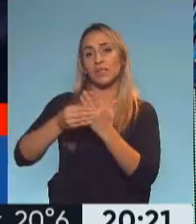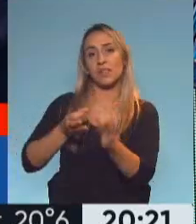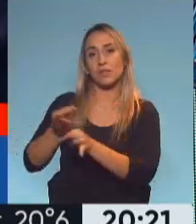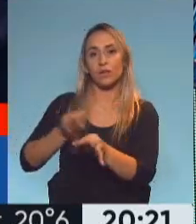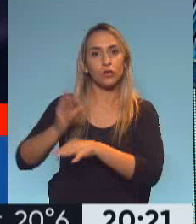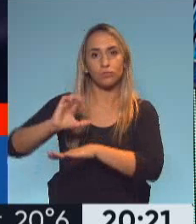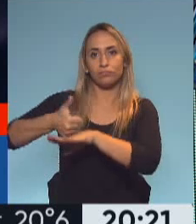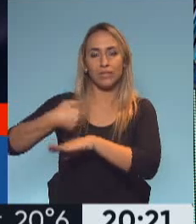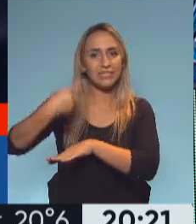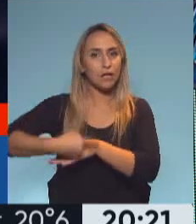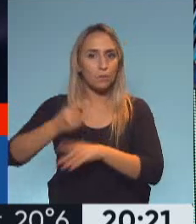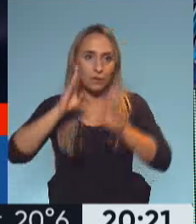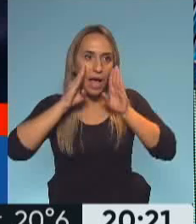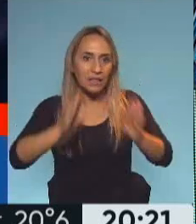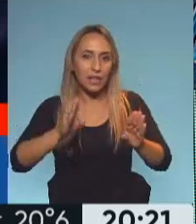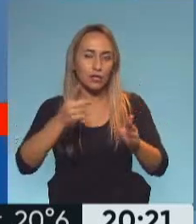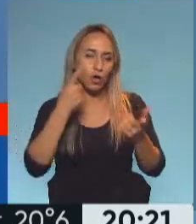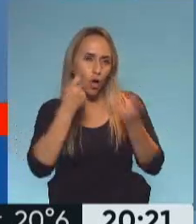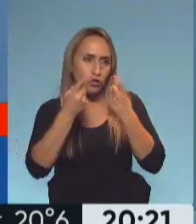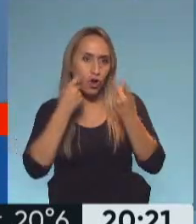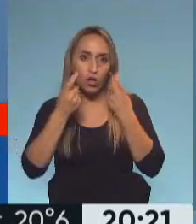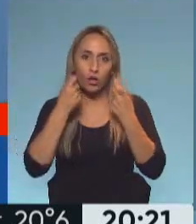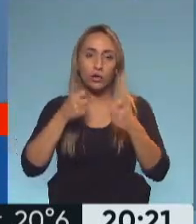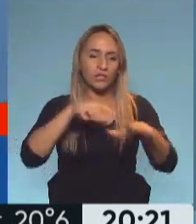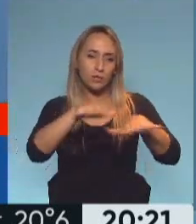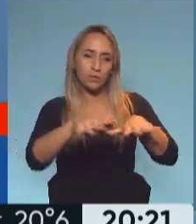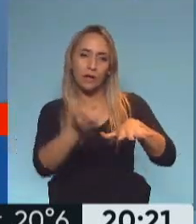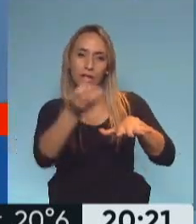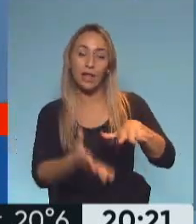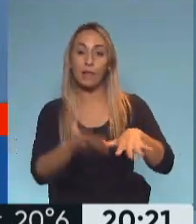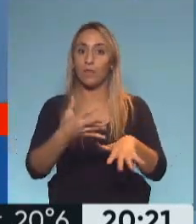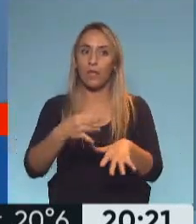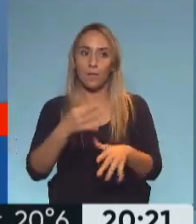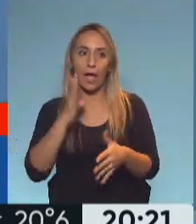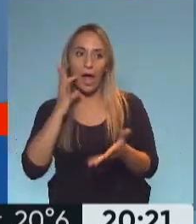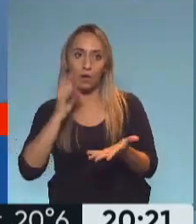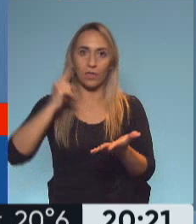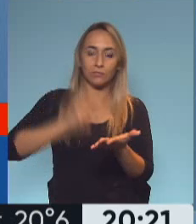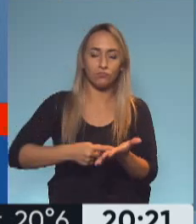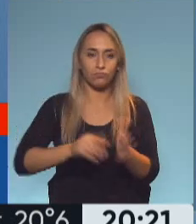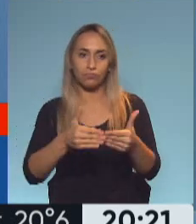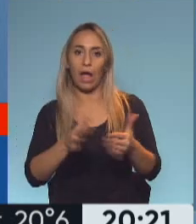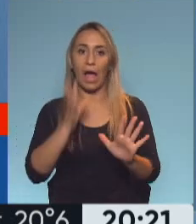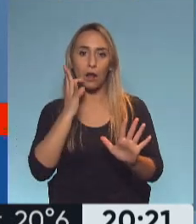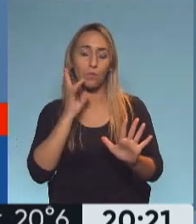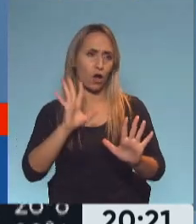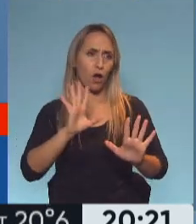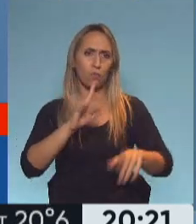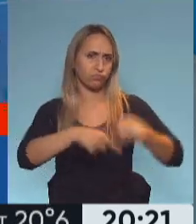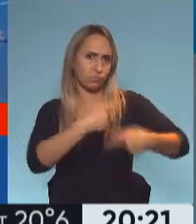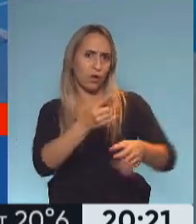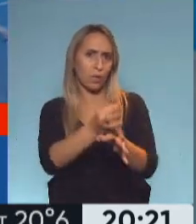permanentemente, justamente, fiscalizando y monitoreando la situación para ver si hay que tomar alguna medida. Por ahora, está asegurada la presencialidad.